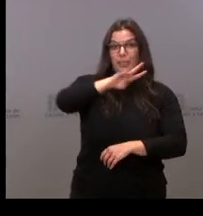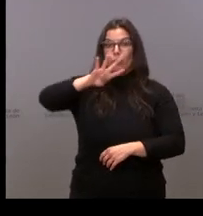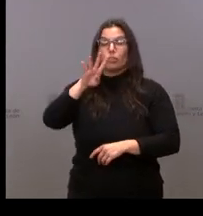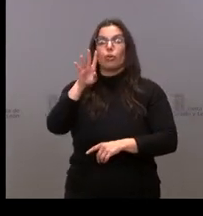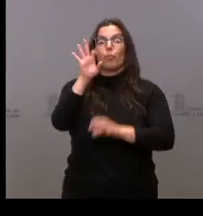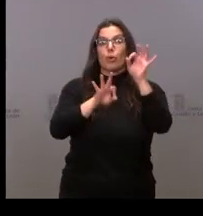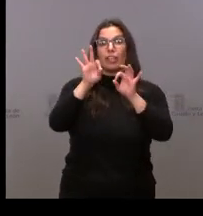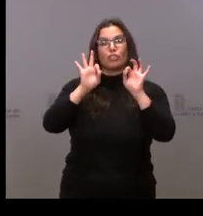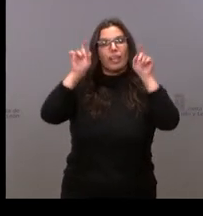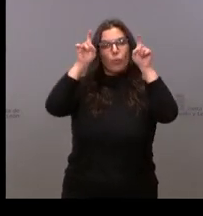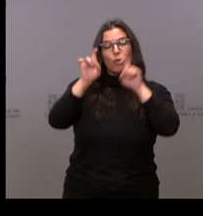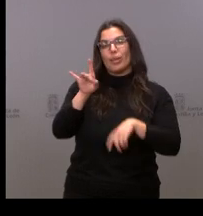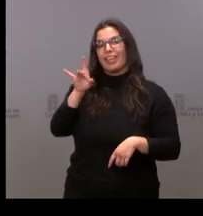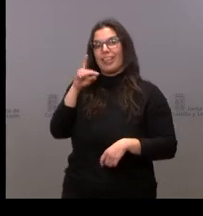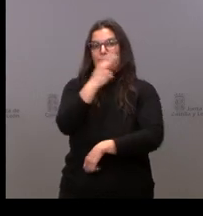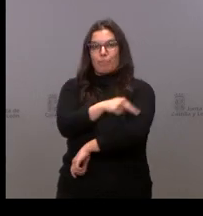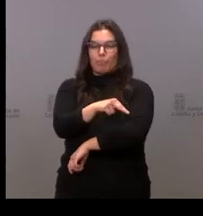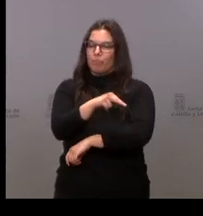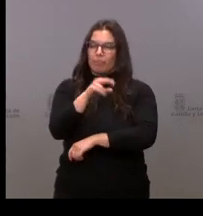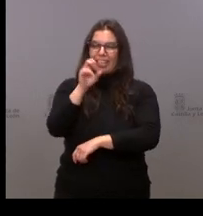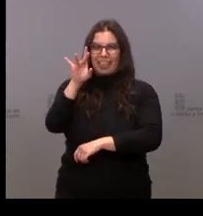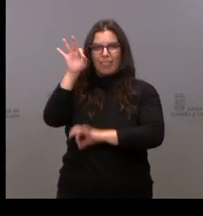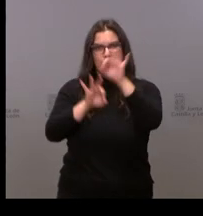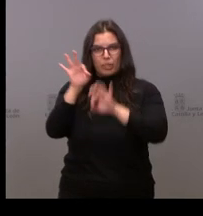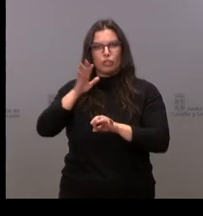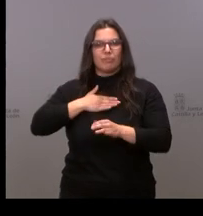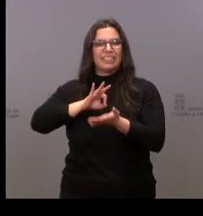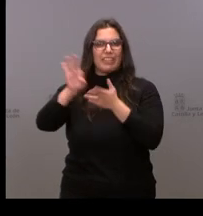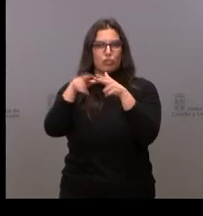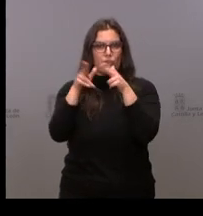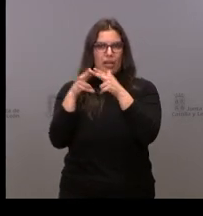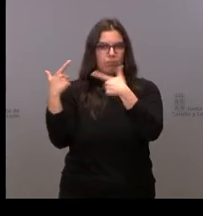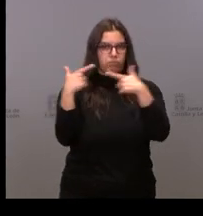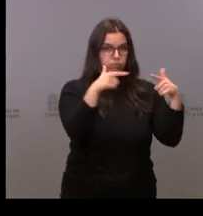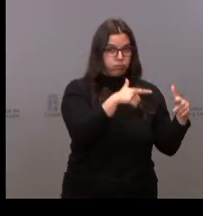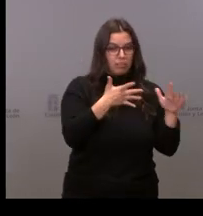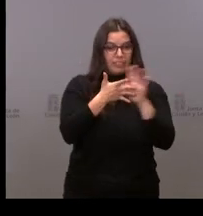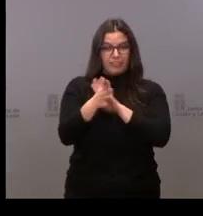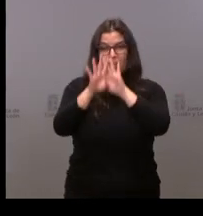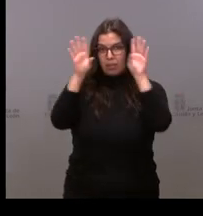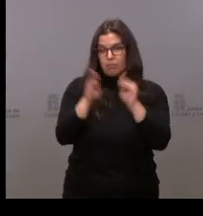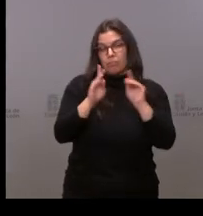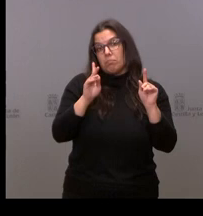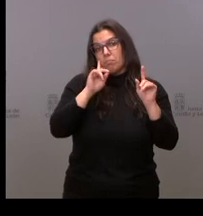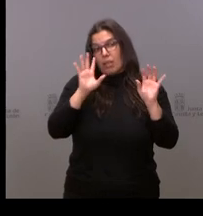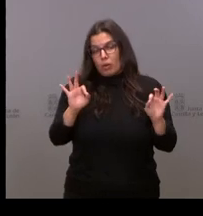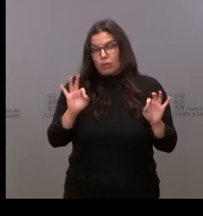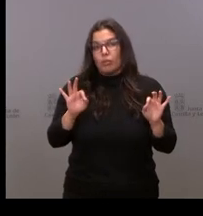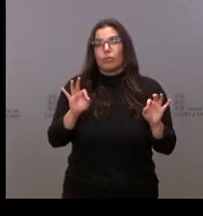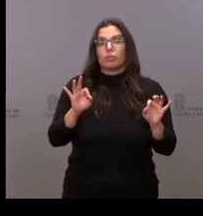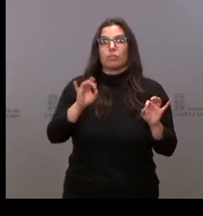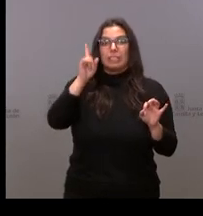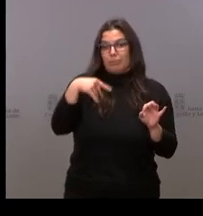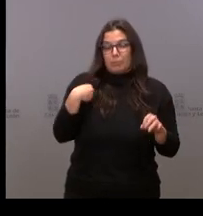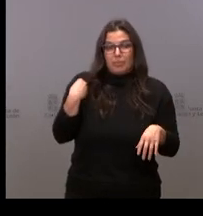educación y el 15% por servicios sociales. No obstante lo cual, como parece natural, y también vinculado a la propia